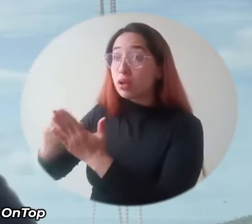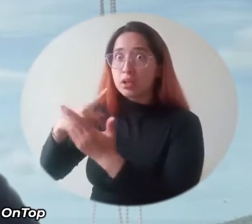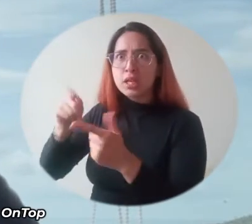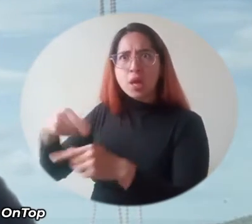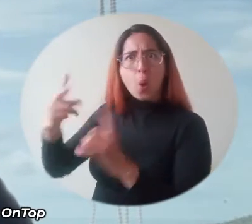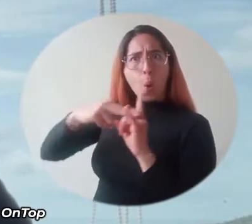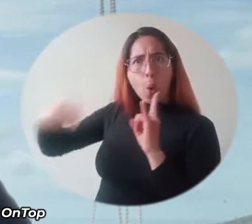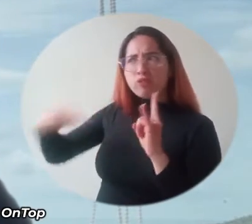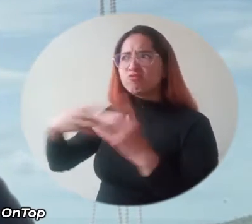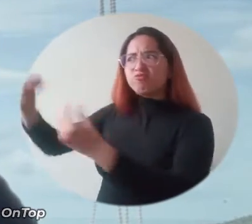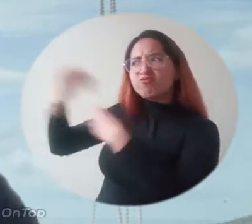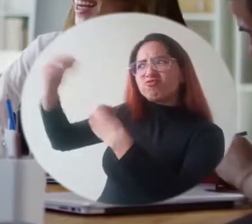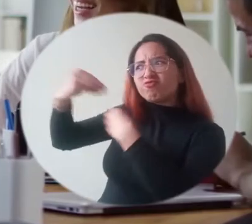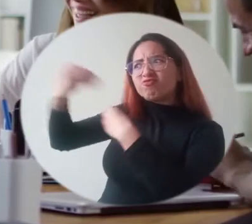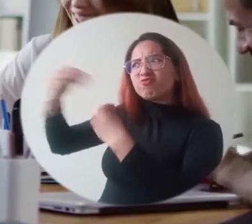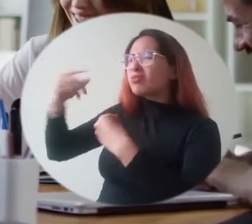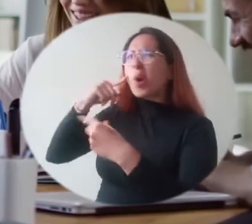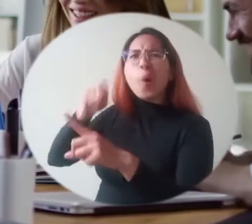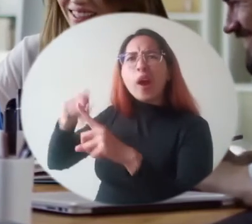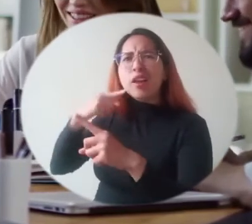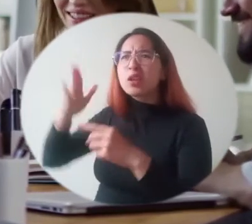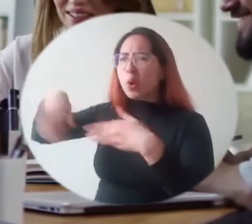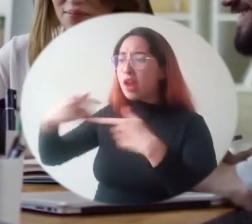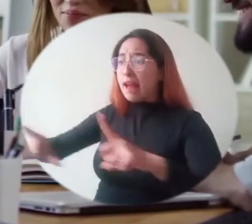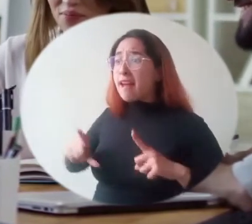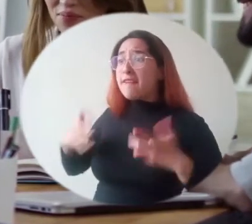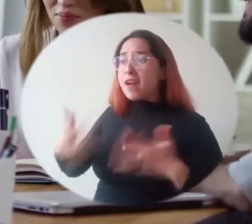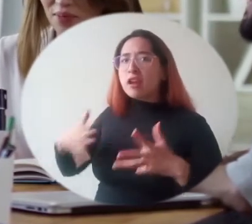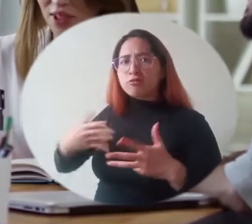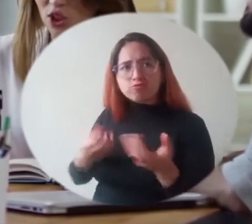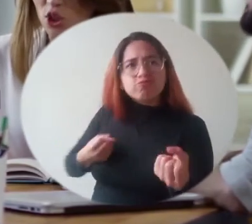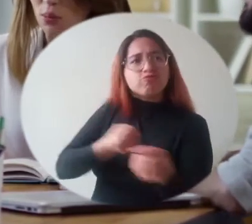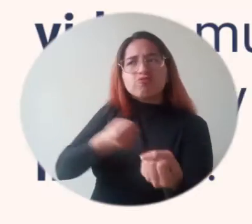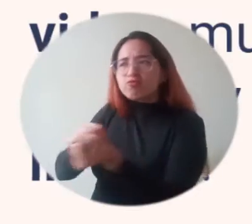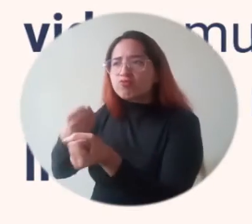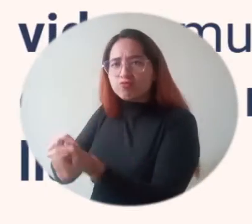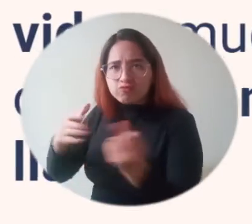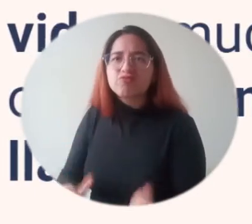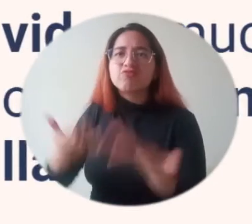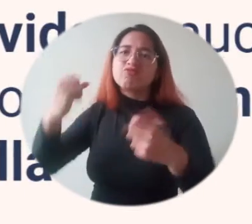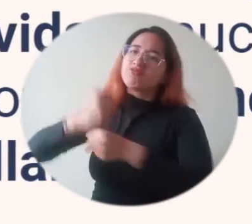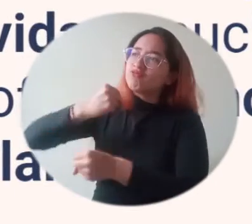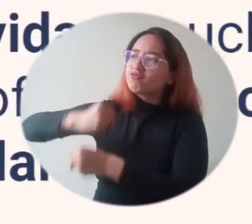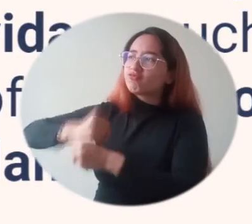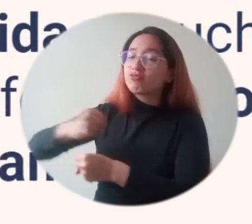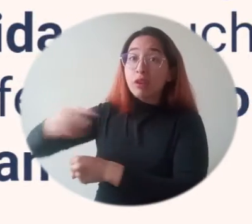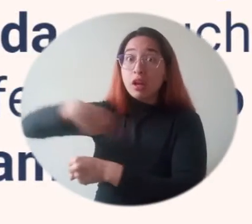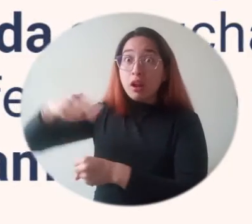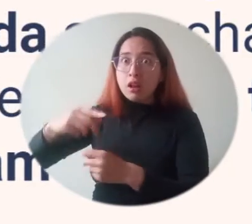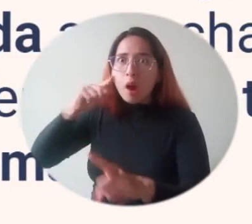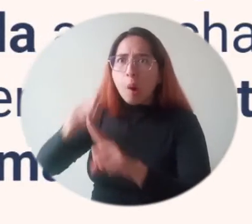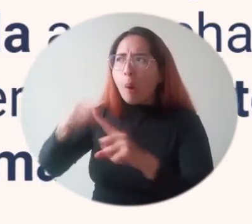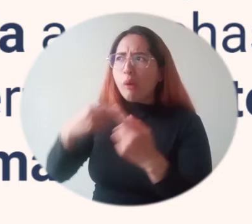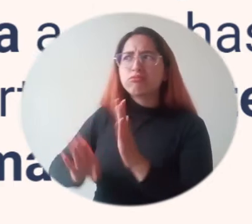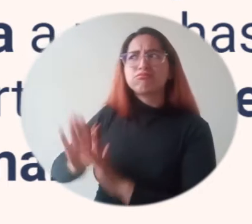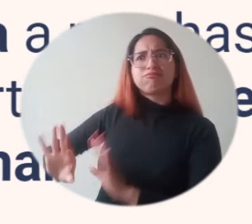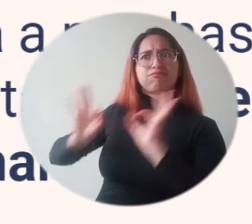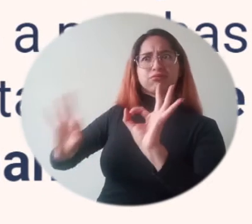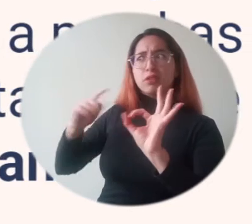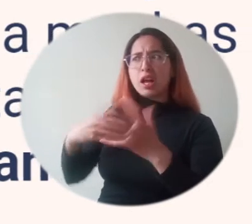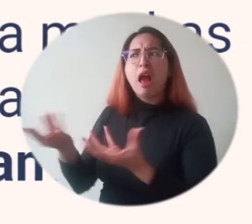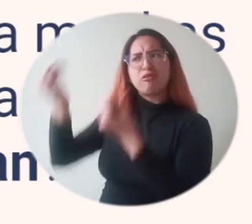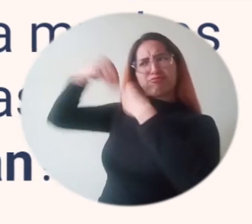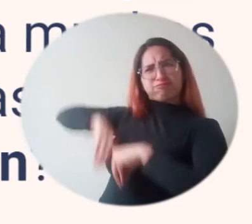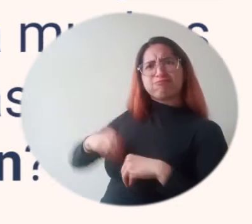me dio todas las herramientas para salir a trabajar y cooperar en equipos de desarrollo de alto rendimiento. De allí salí con todas las capacidades